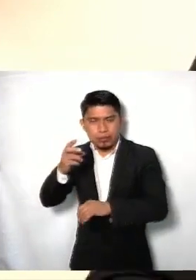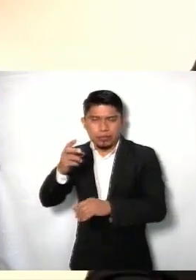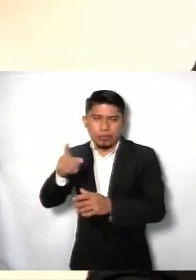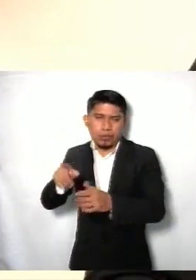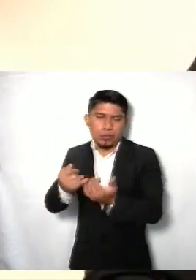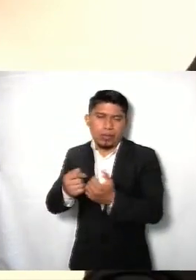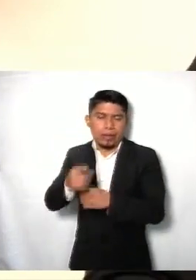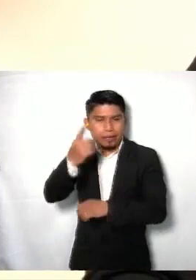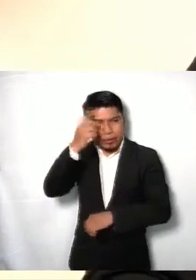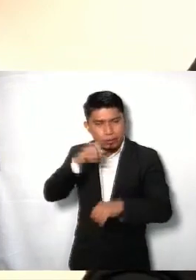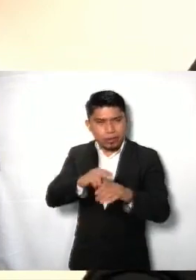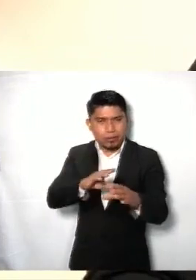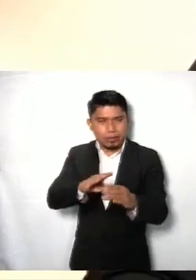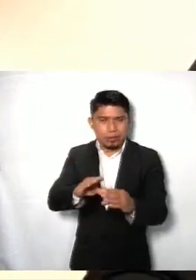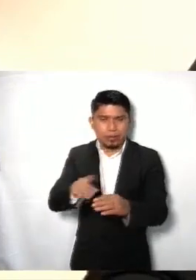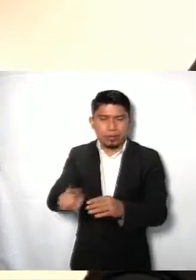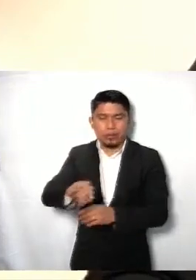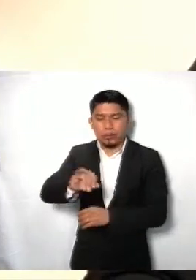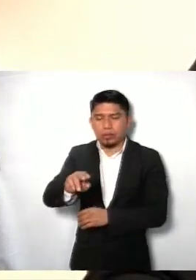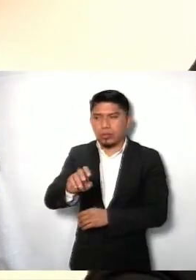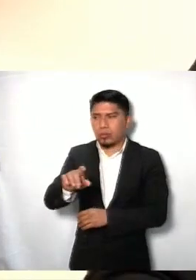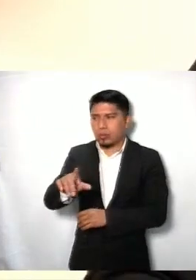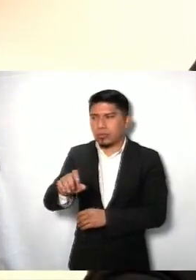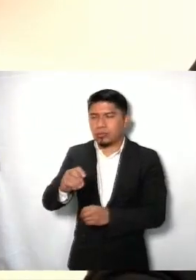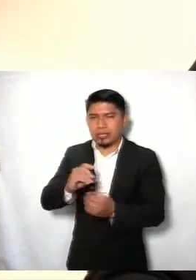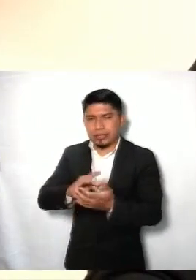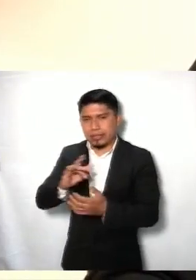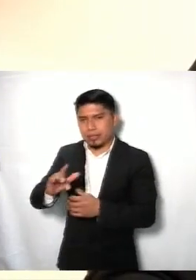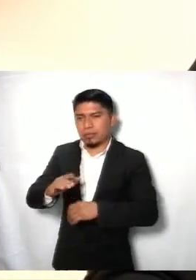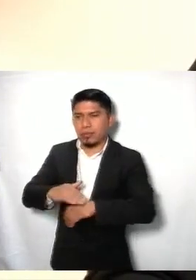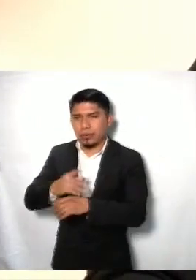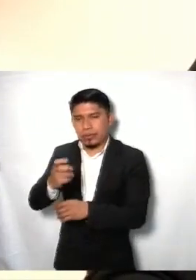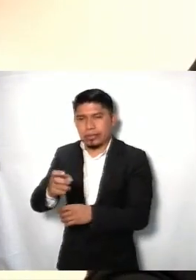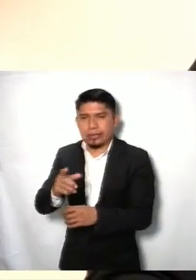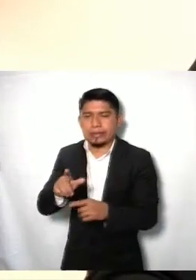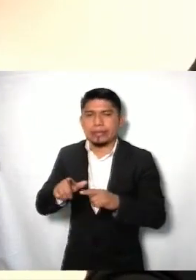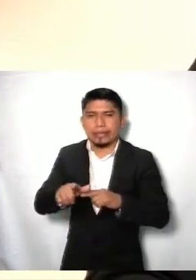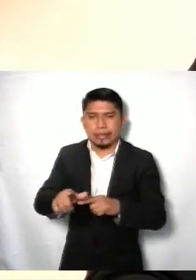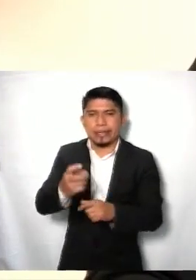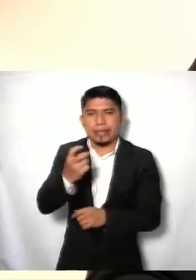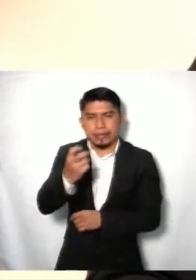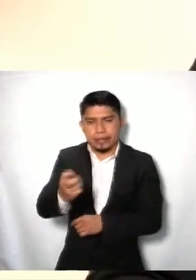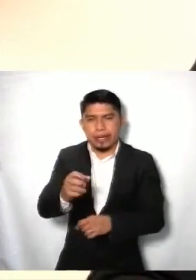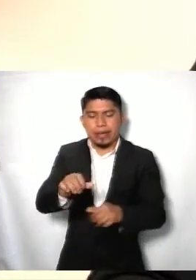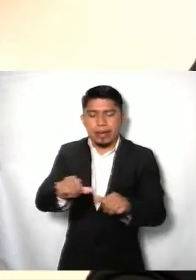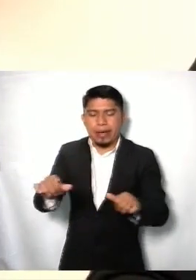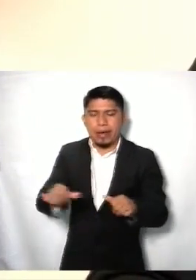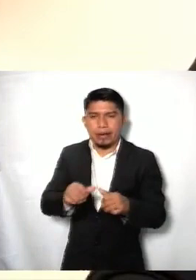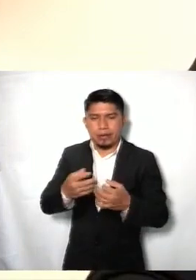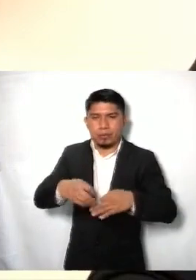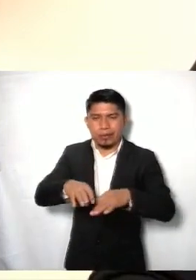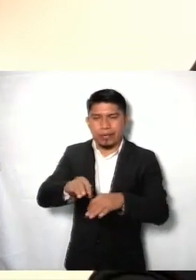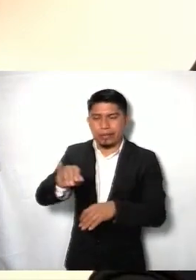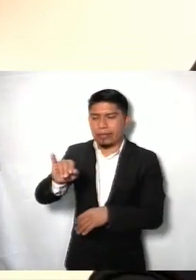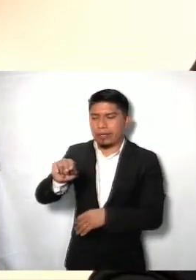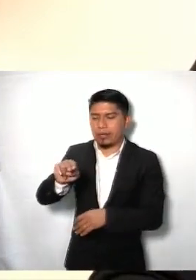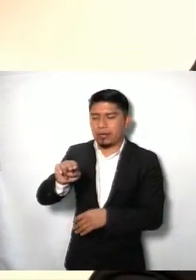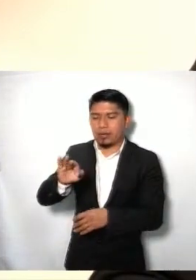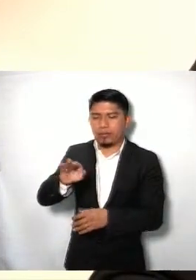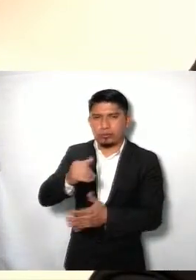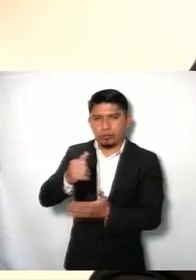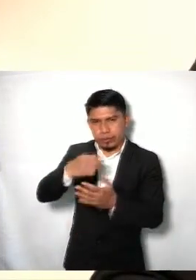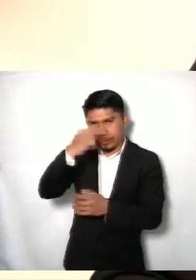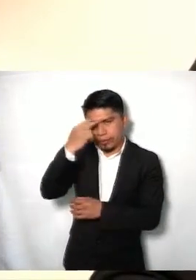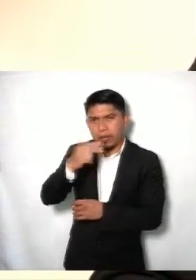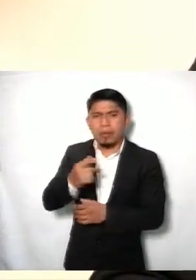capacitación a cargo del licenciado José Luis Galarza, muchas gracias José Luis por llevar la conducción de esta área tan atinada en el Info Ciudad de México.